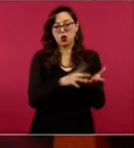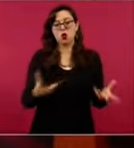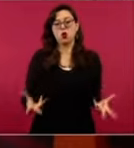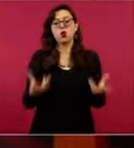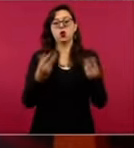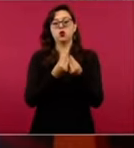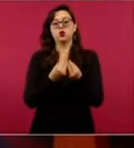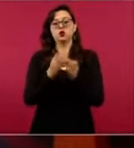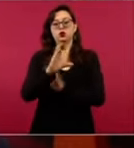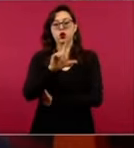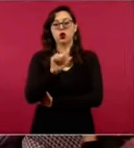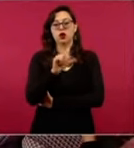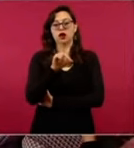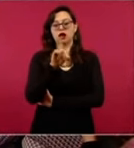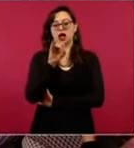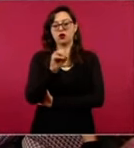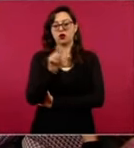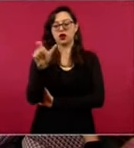González.